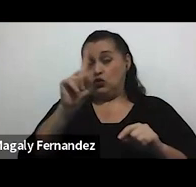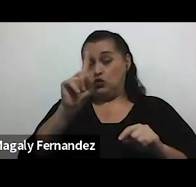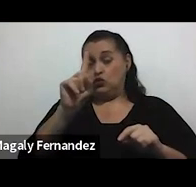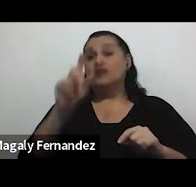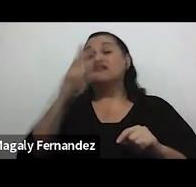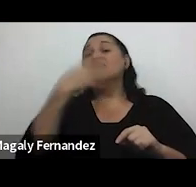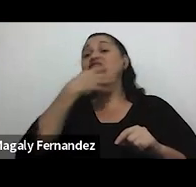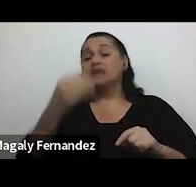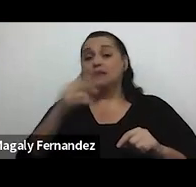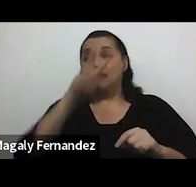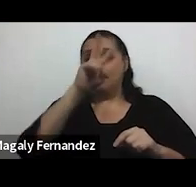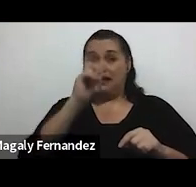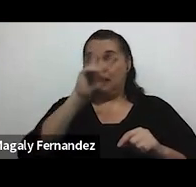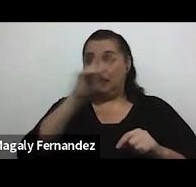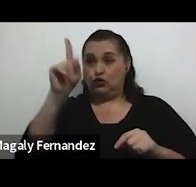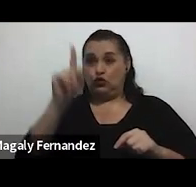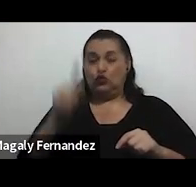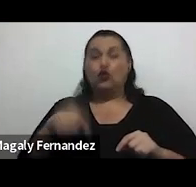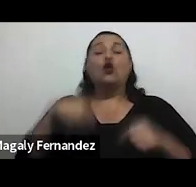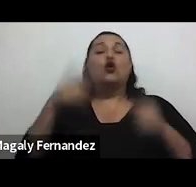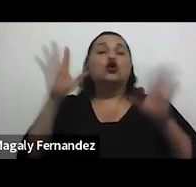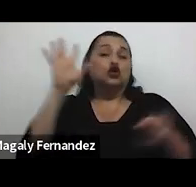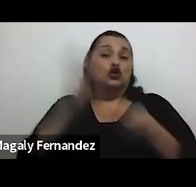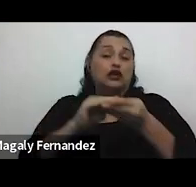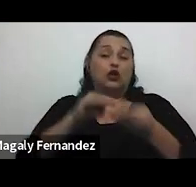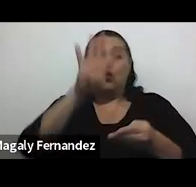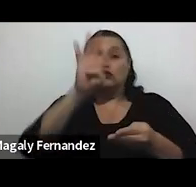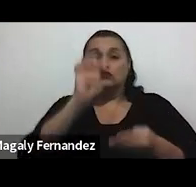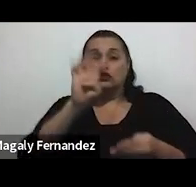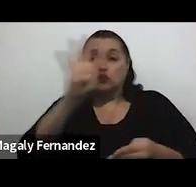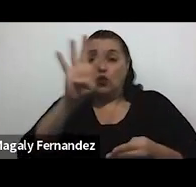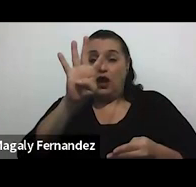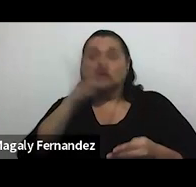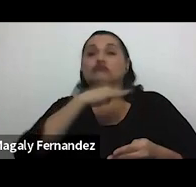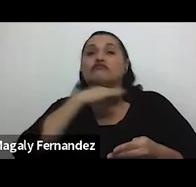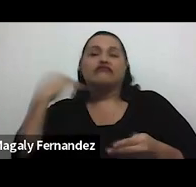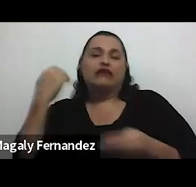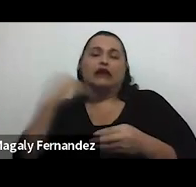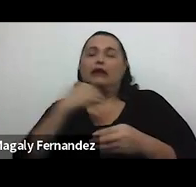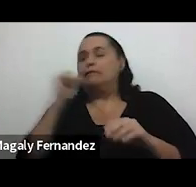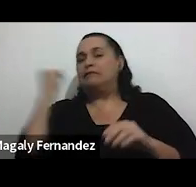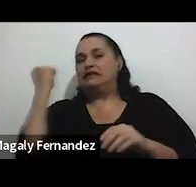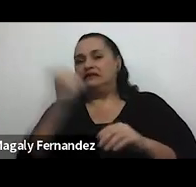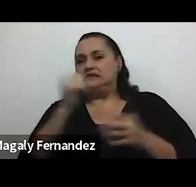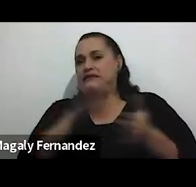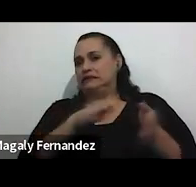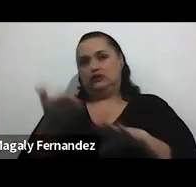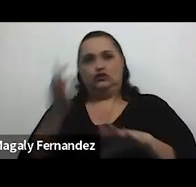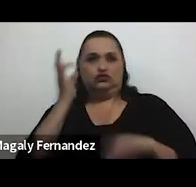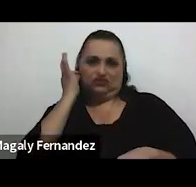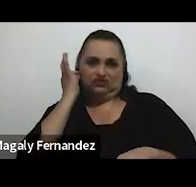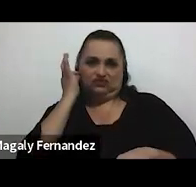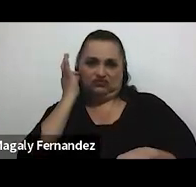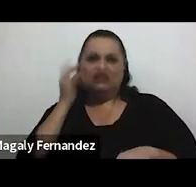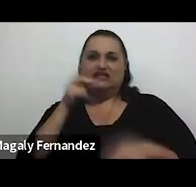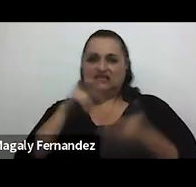de 404 femicidios. Femicidios. Recordemos que un femicidio es cuando se acaba con la